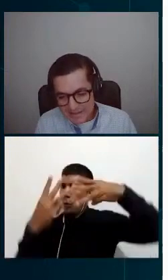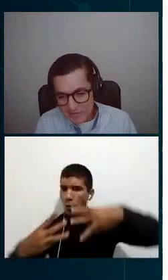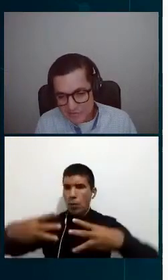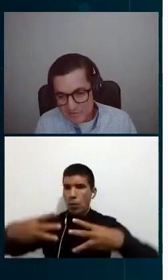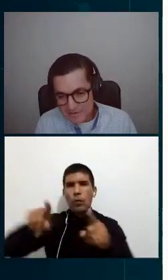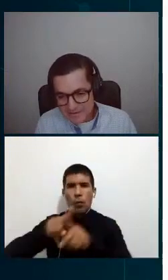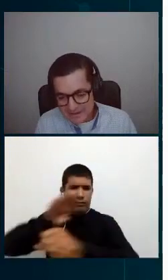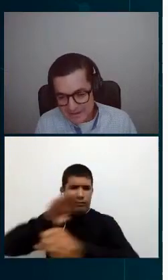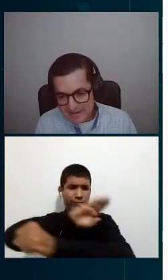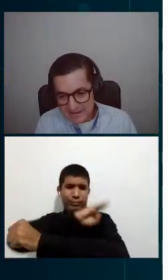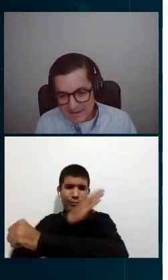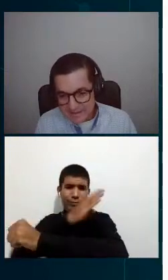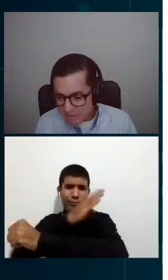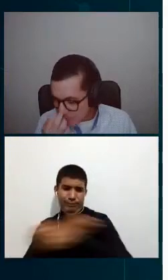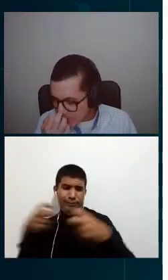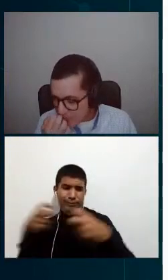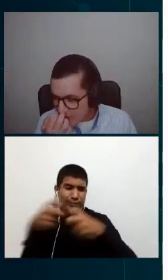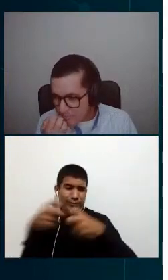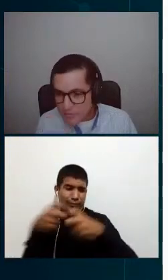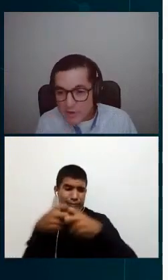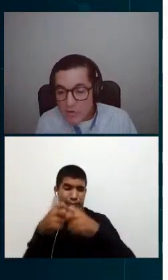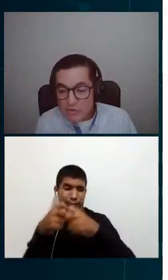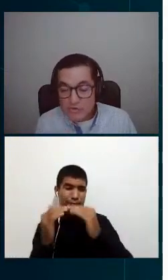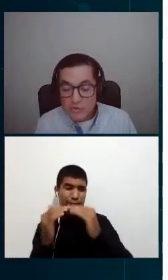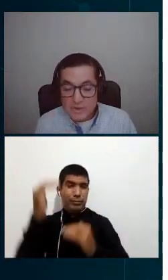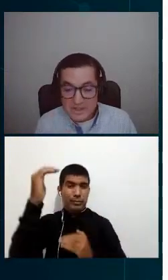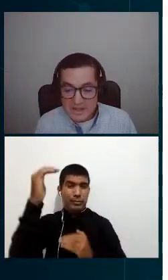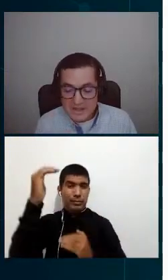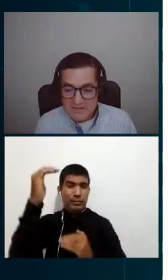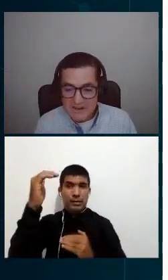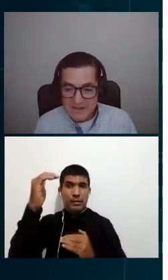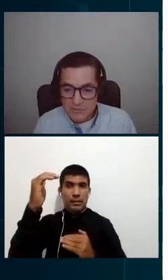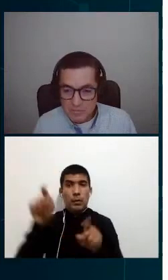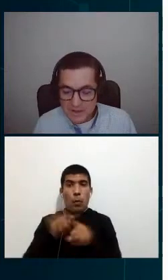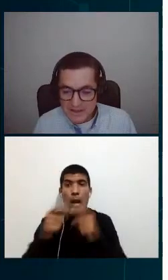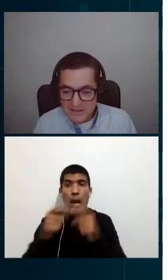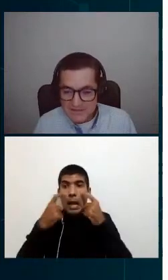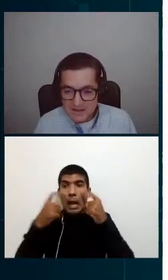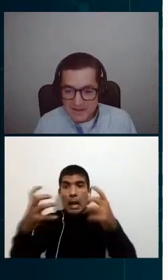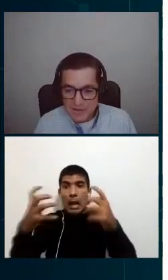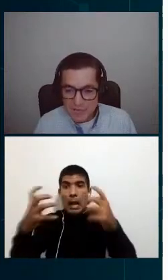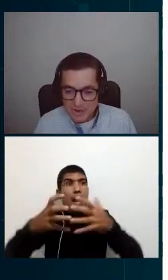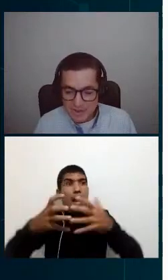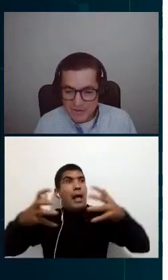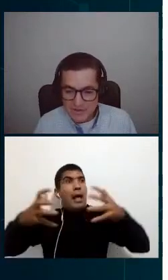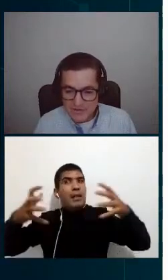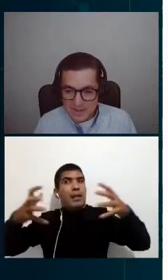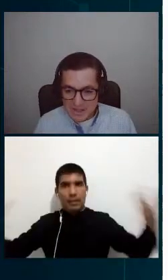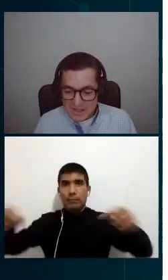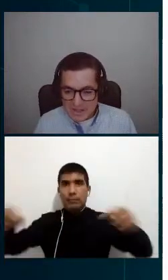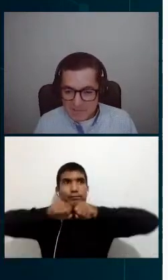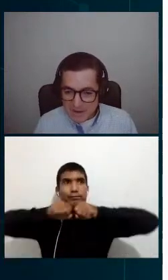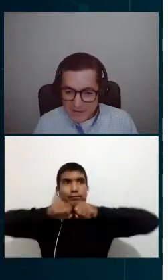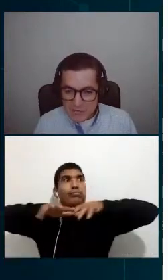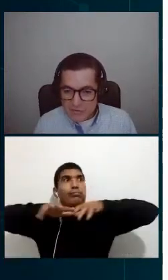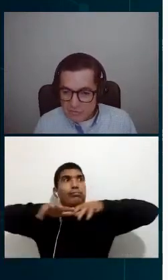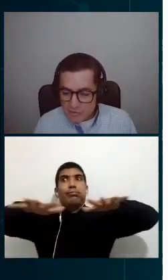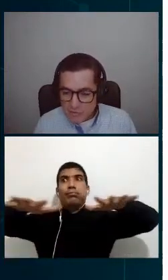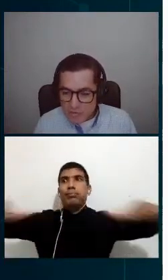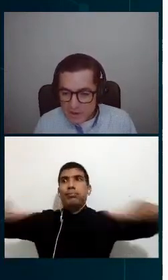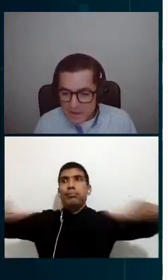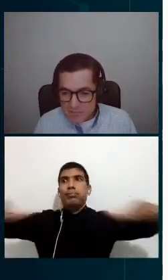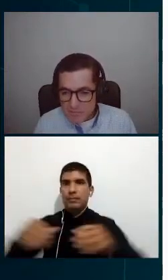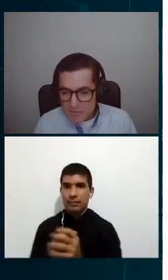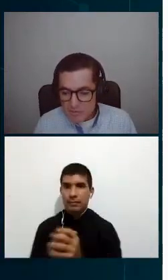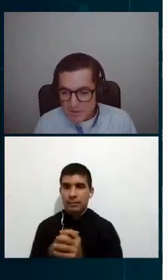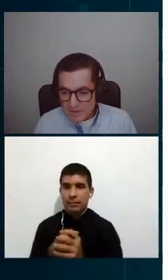más grande de Cosama del proyecto era poder construir y hacer el despliegue de esta red de comunicaciones para esto se